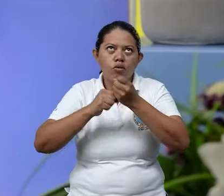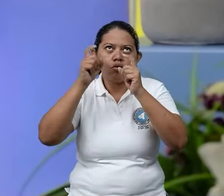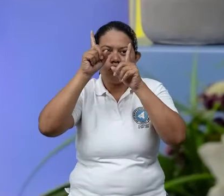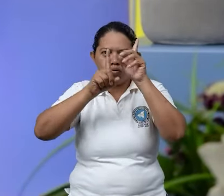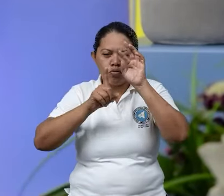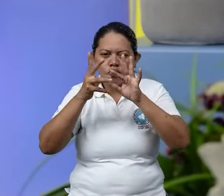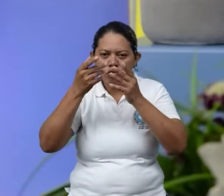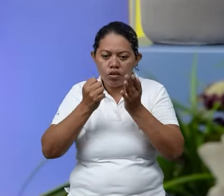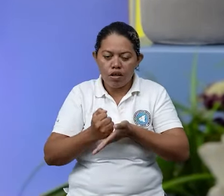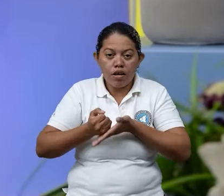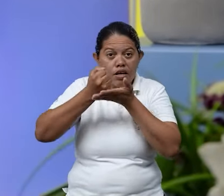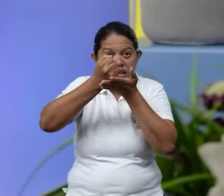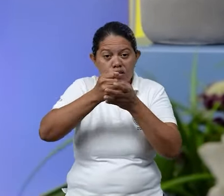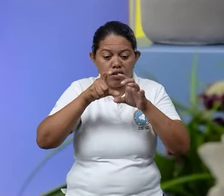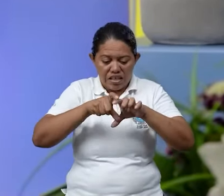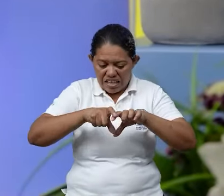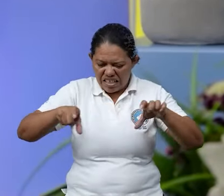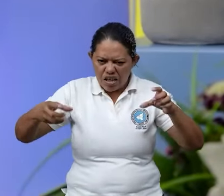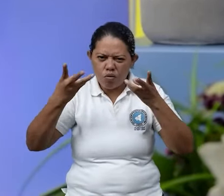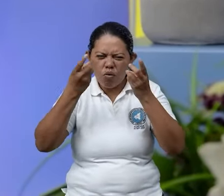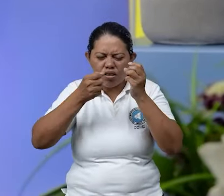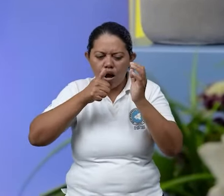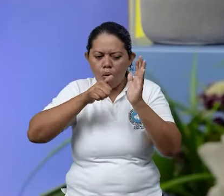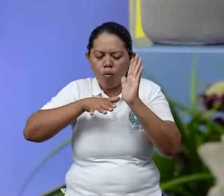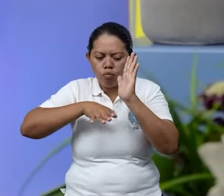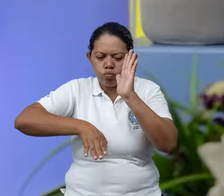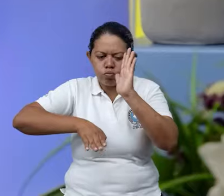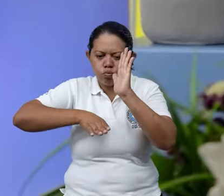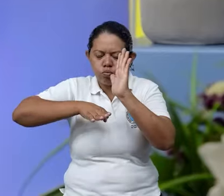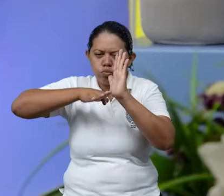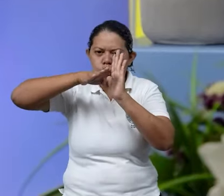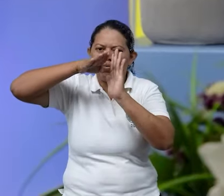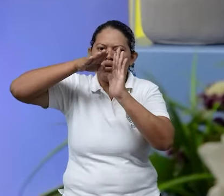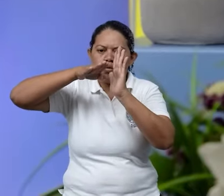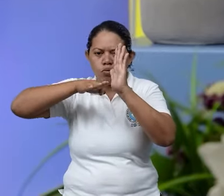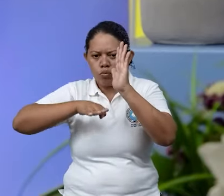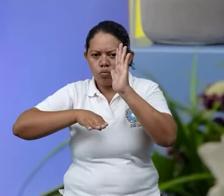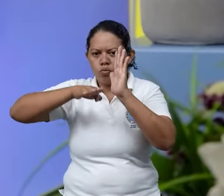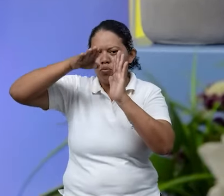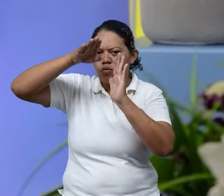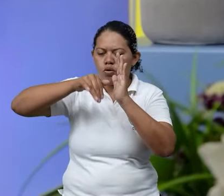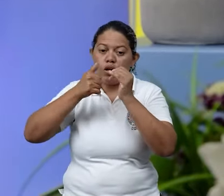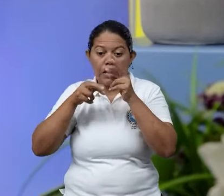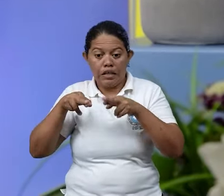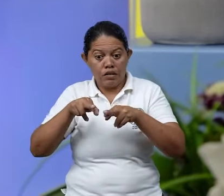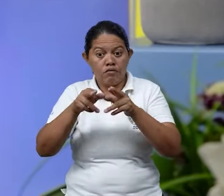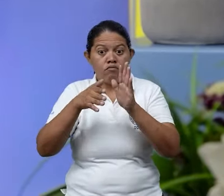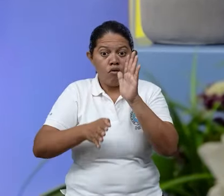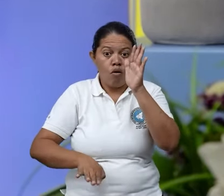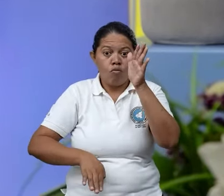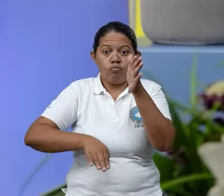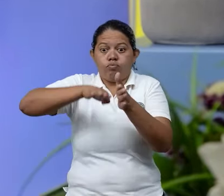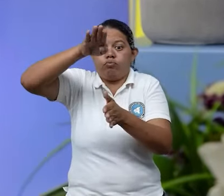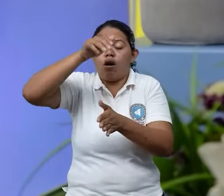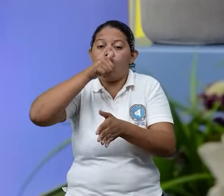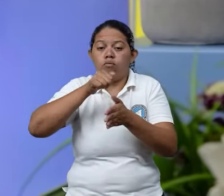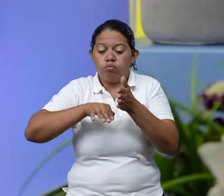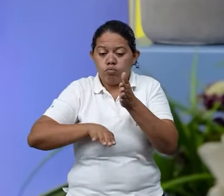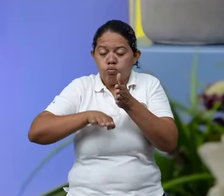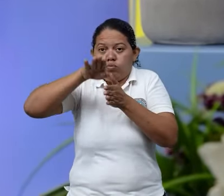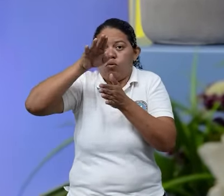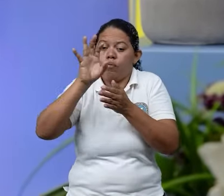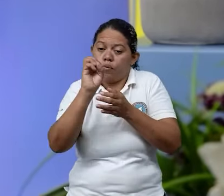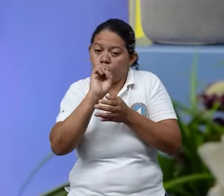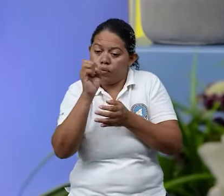reglas milimetradas para saber qué nivel de inundación tiene el río, o que simplemente sea un